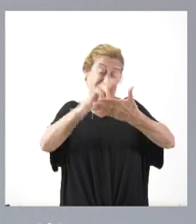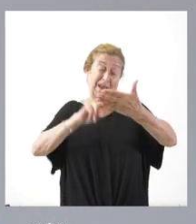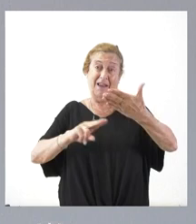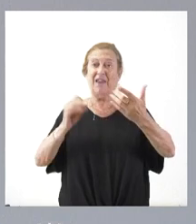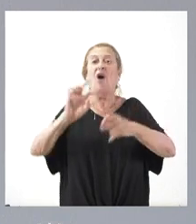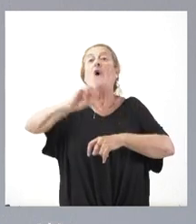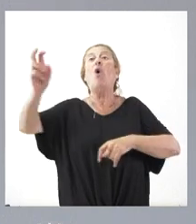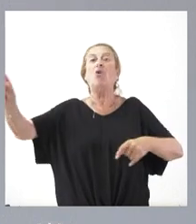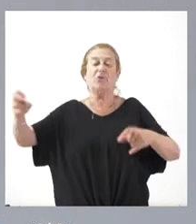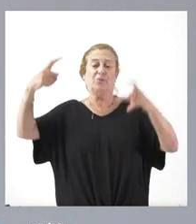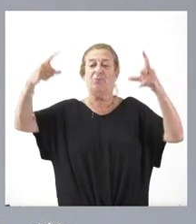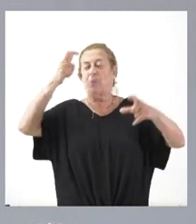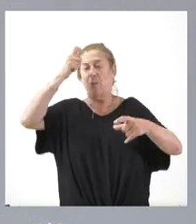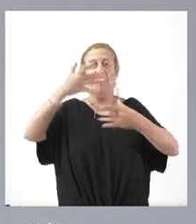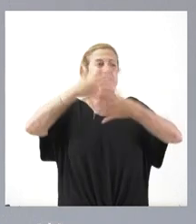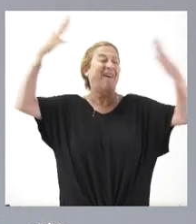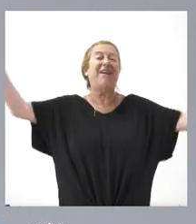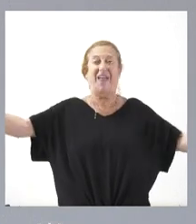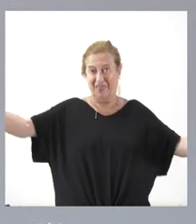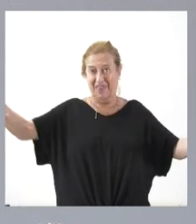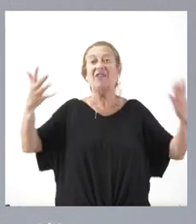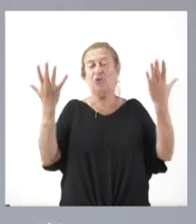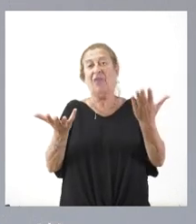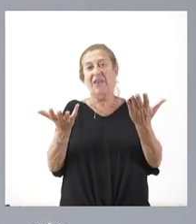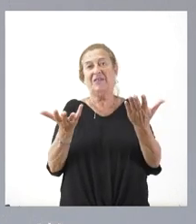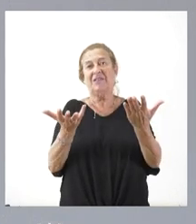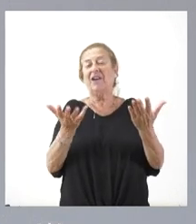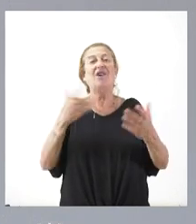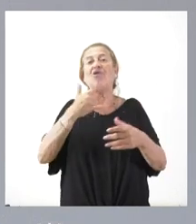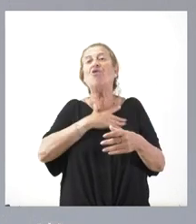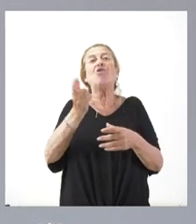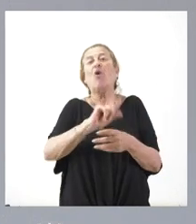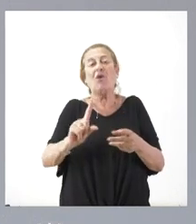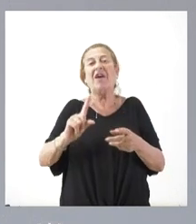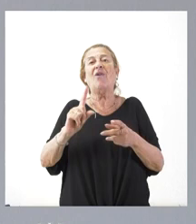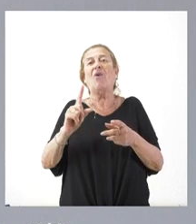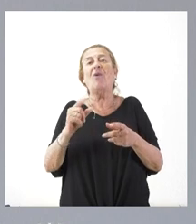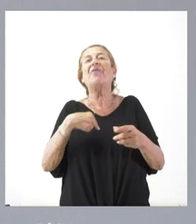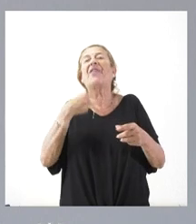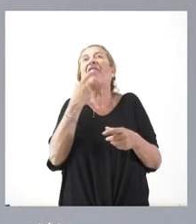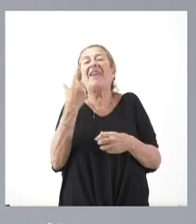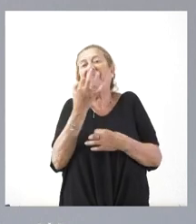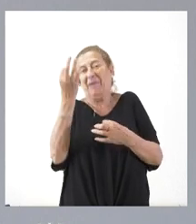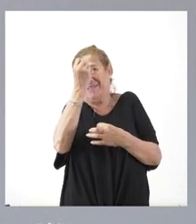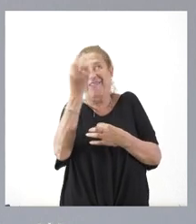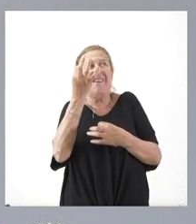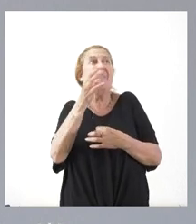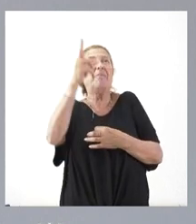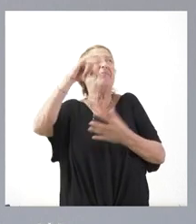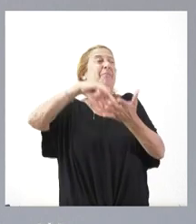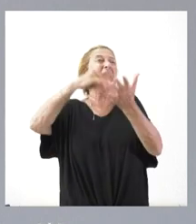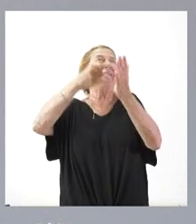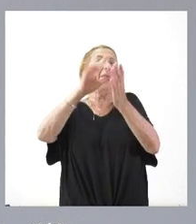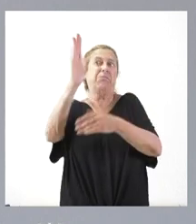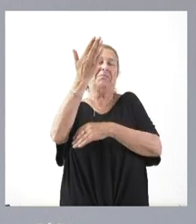de las localidades más pobladas. Y, por tanto, no queremos deducir con ello que lo que plantea el presidente